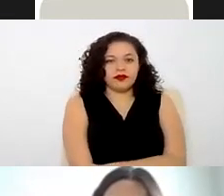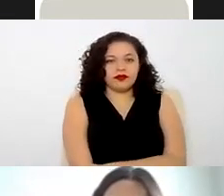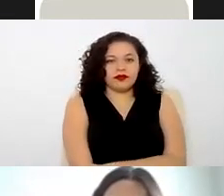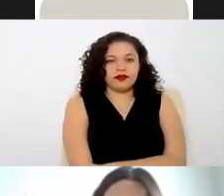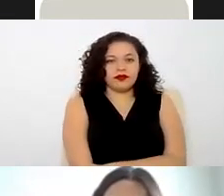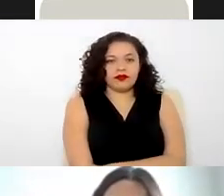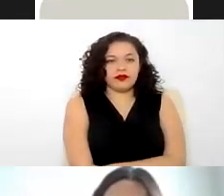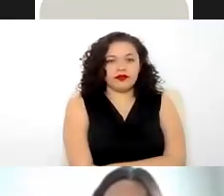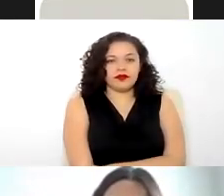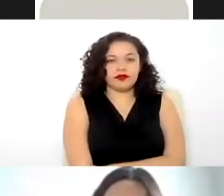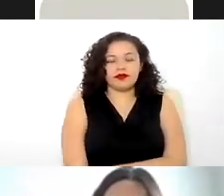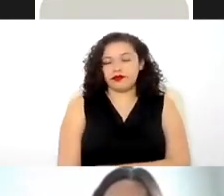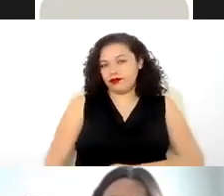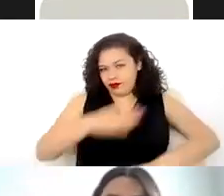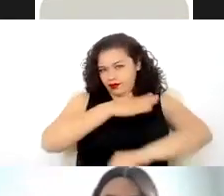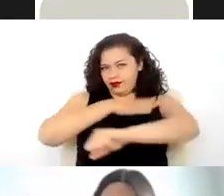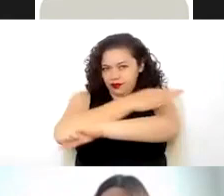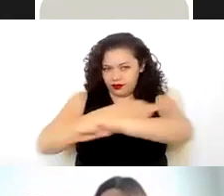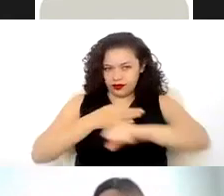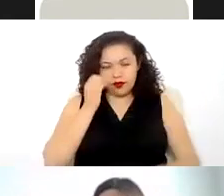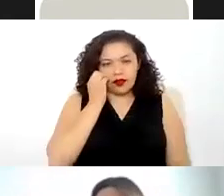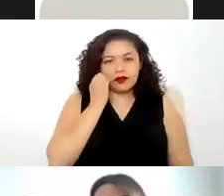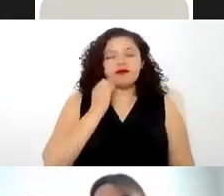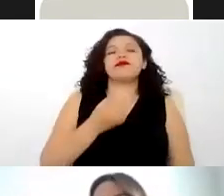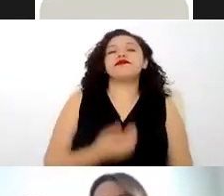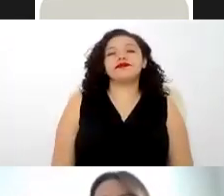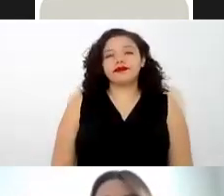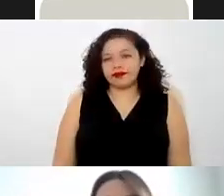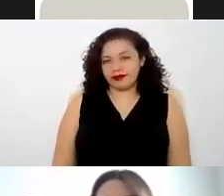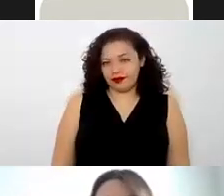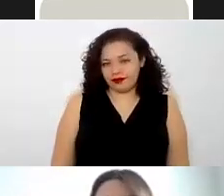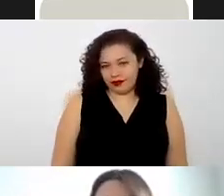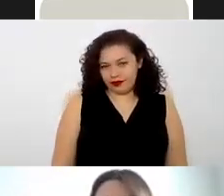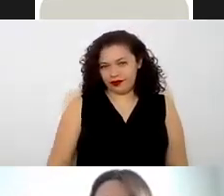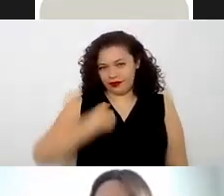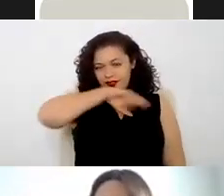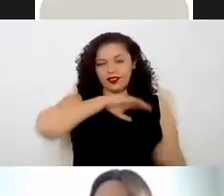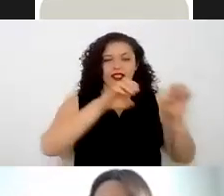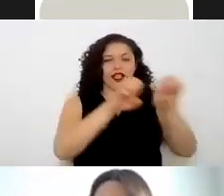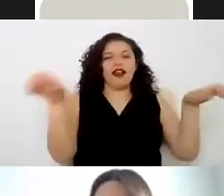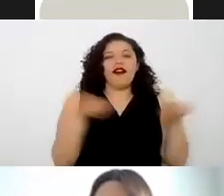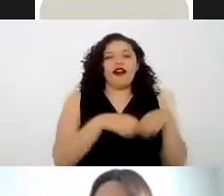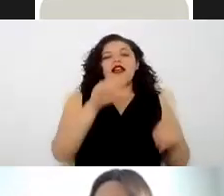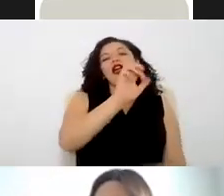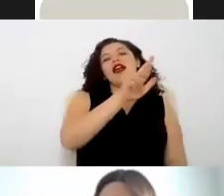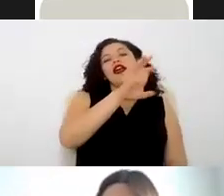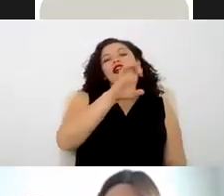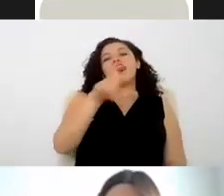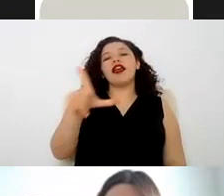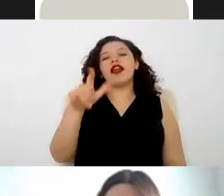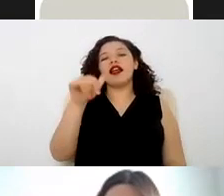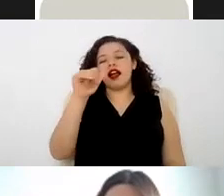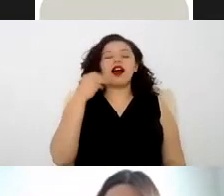Muy buenas tardes. Bueno, nosotros somos el equipo de Quilabogados y justamente vamos a